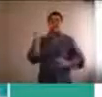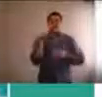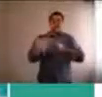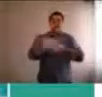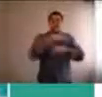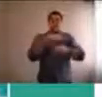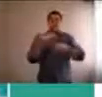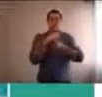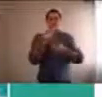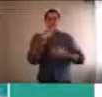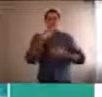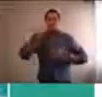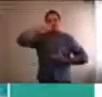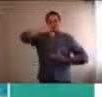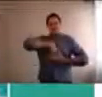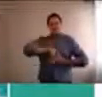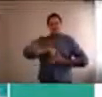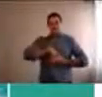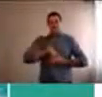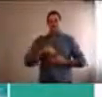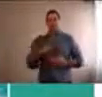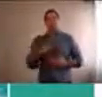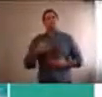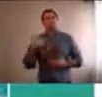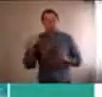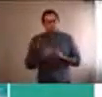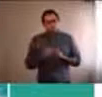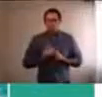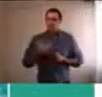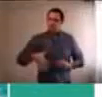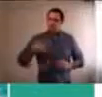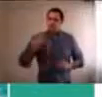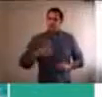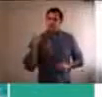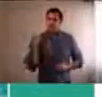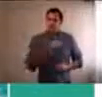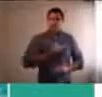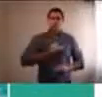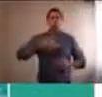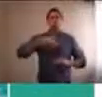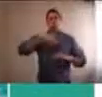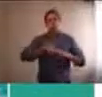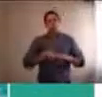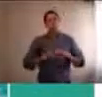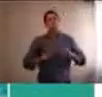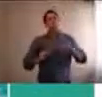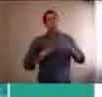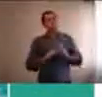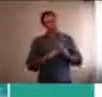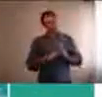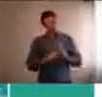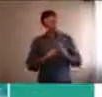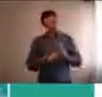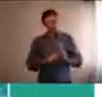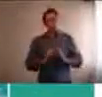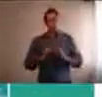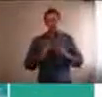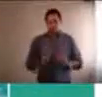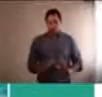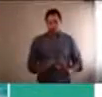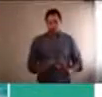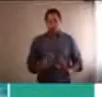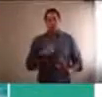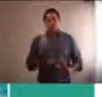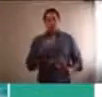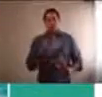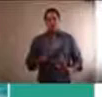nosotros nos regalemos esta posibilidad de pausa, mejor preparados vamos a estar para poder acompañar a los chicos. Por